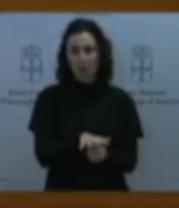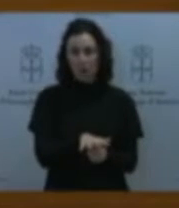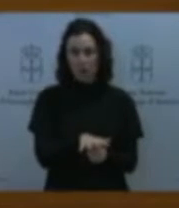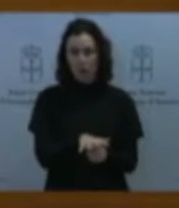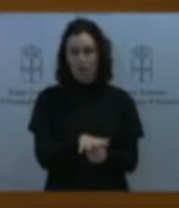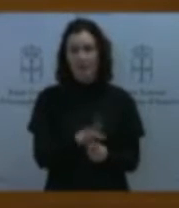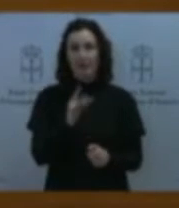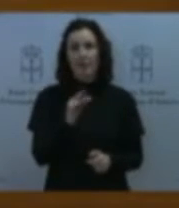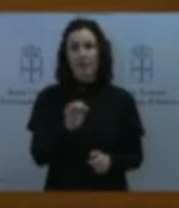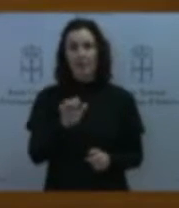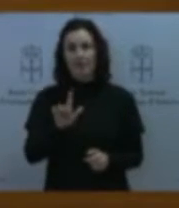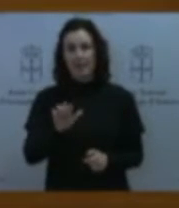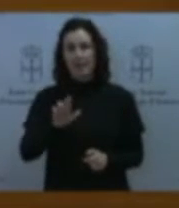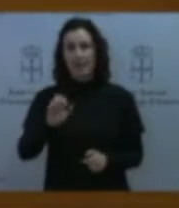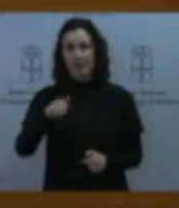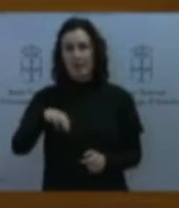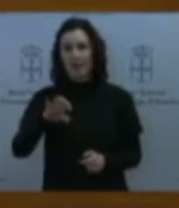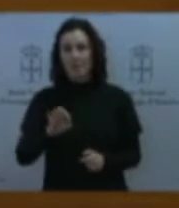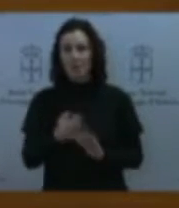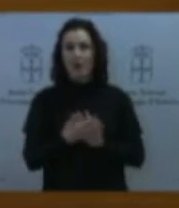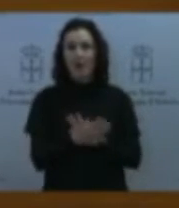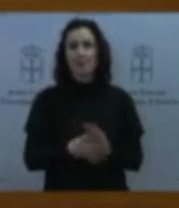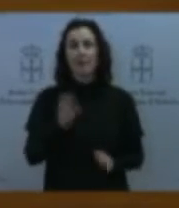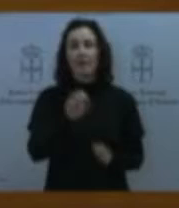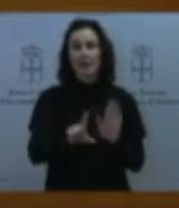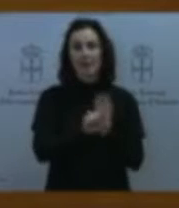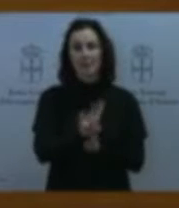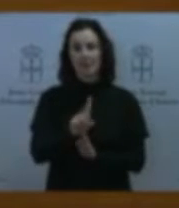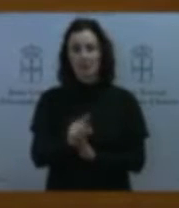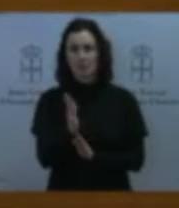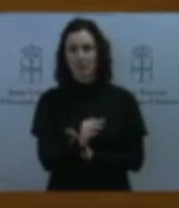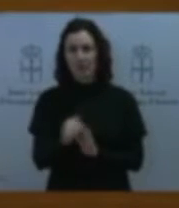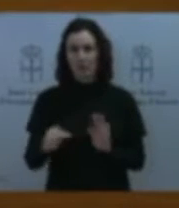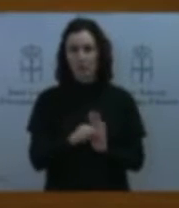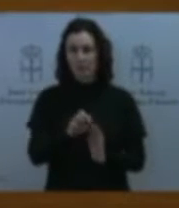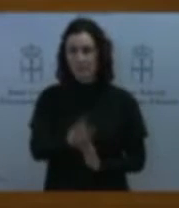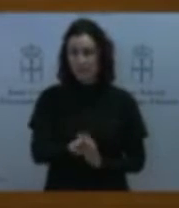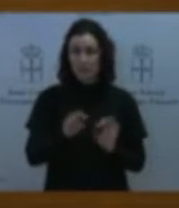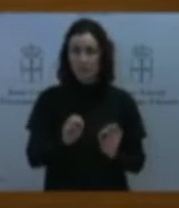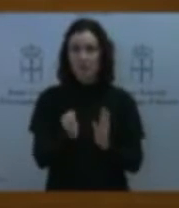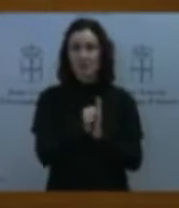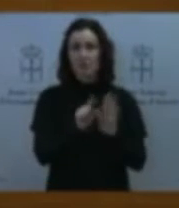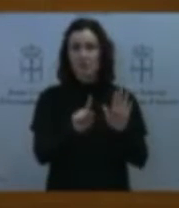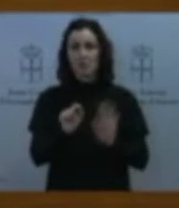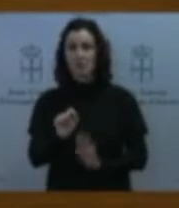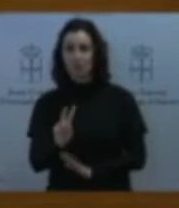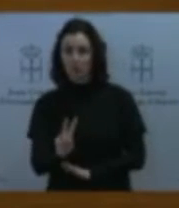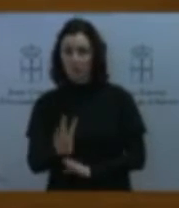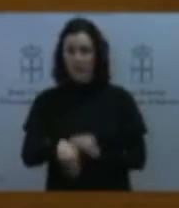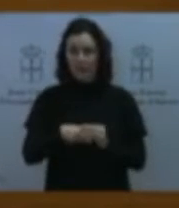Ley 21.2013 de evaluación ambiental, donde, el artículo 6.2 y en su anexo 1,